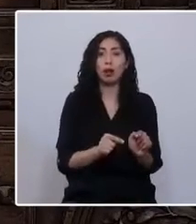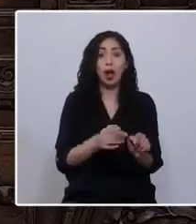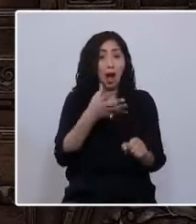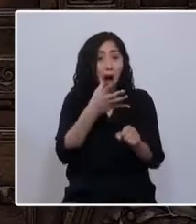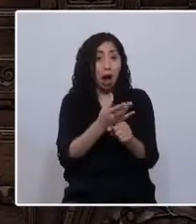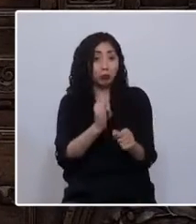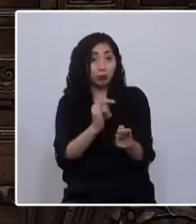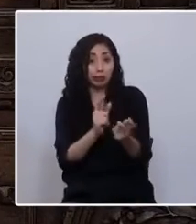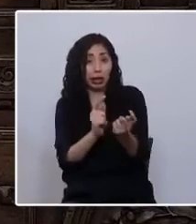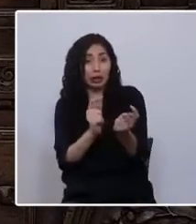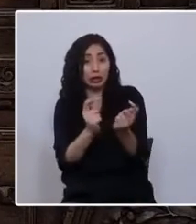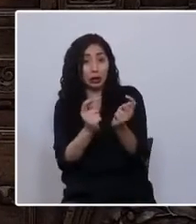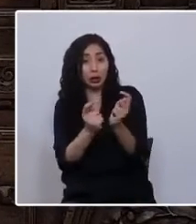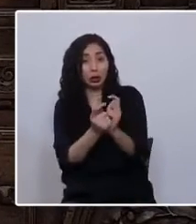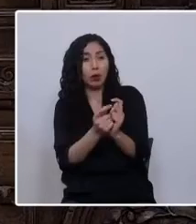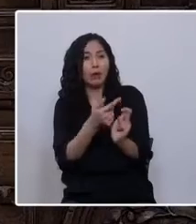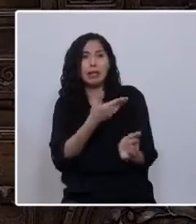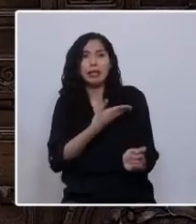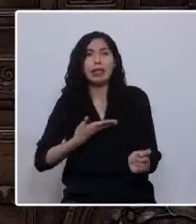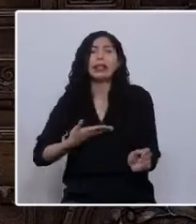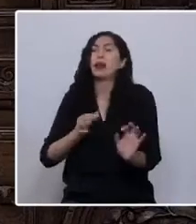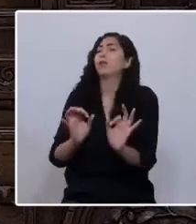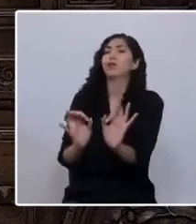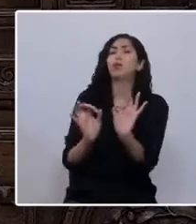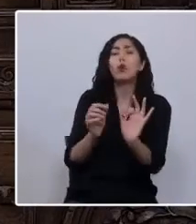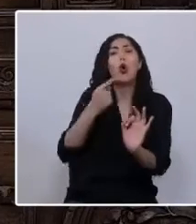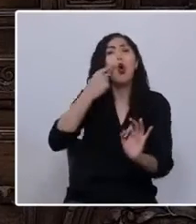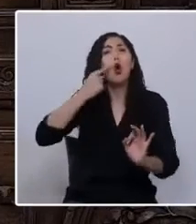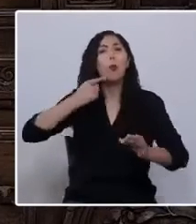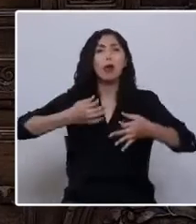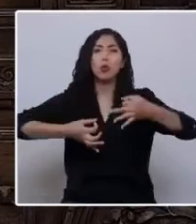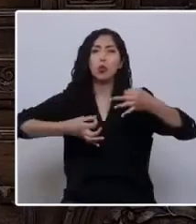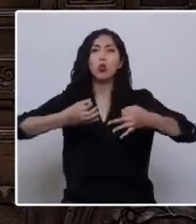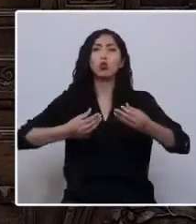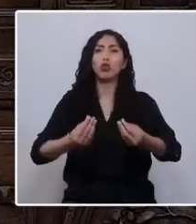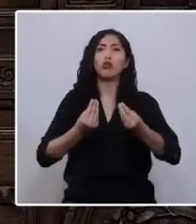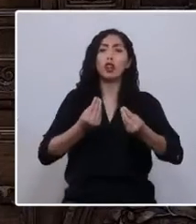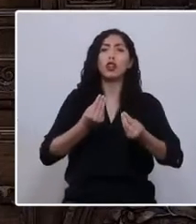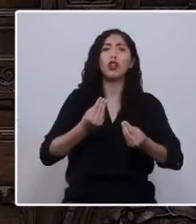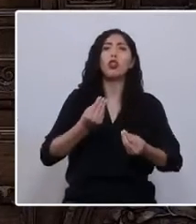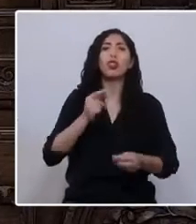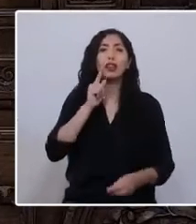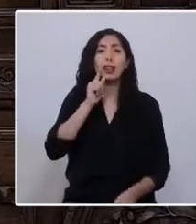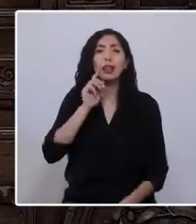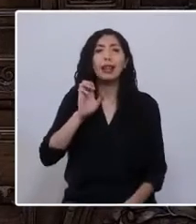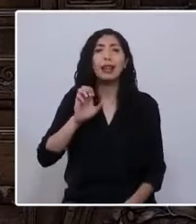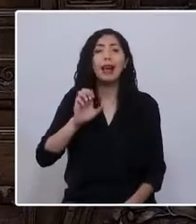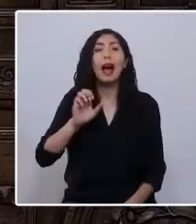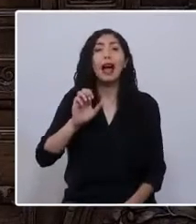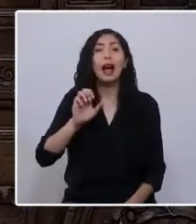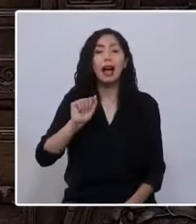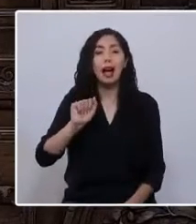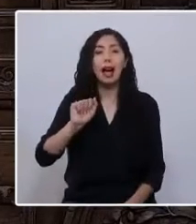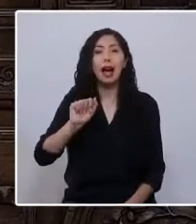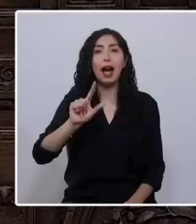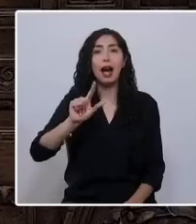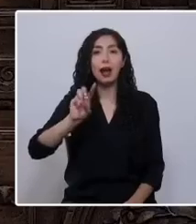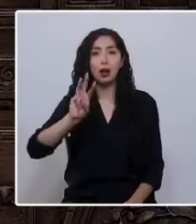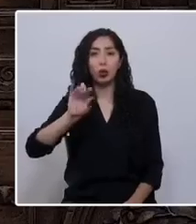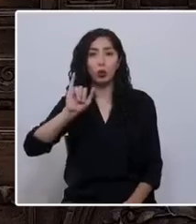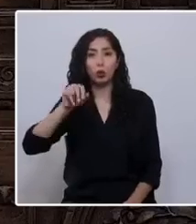con un presidente de lujo, un hombre justo y bueno como fue Patricio Elwin, pero nos faltaba la asamblea constituyente.